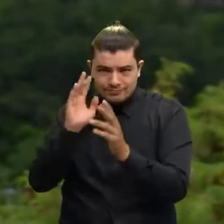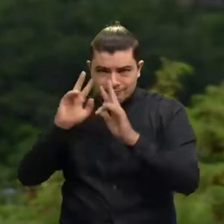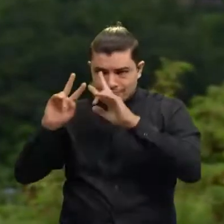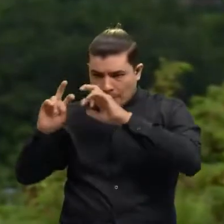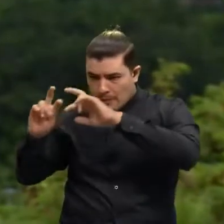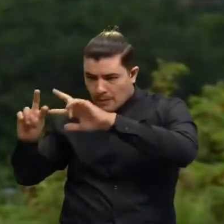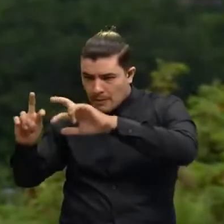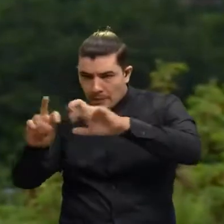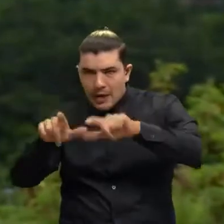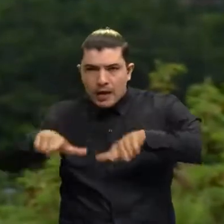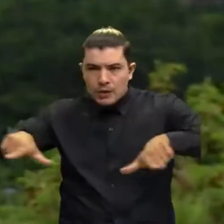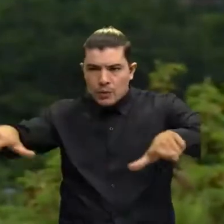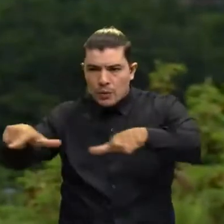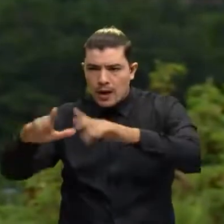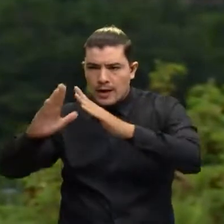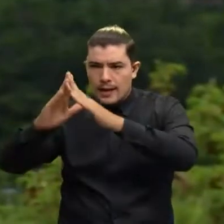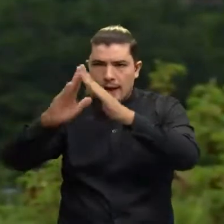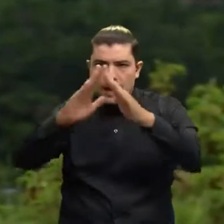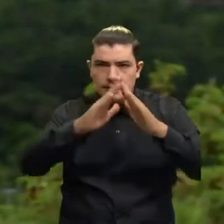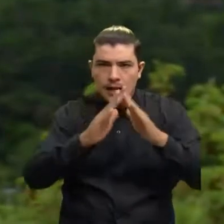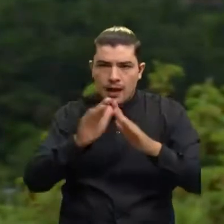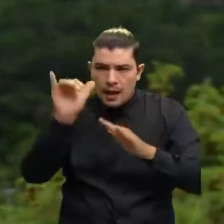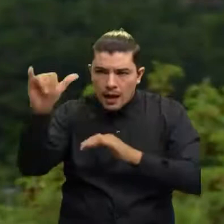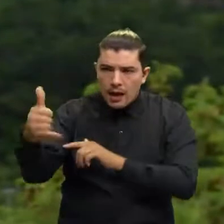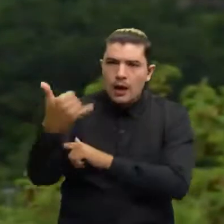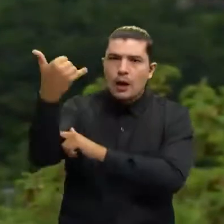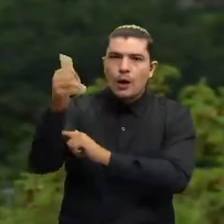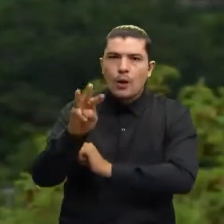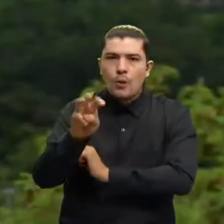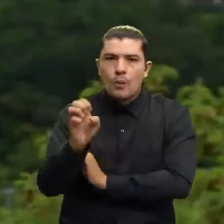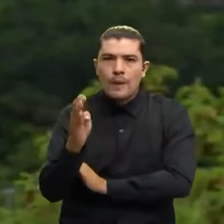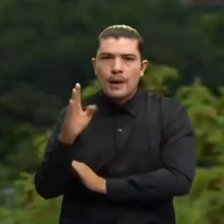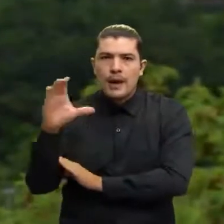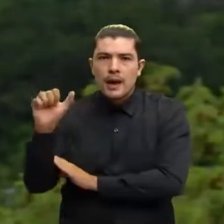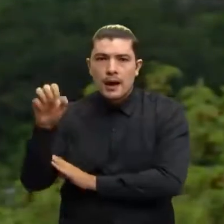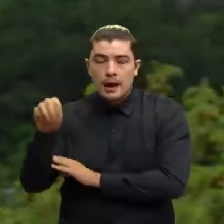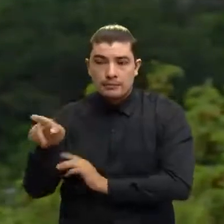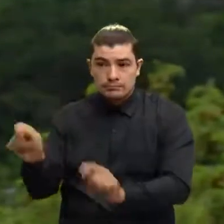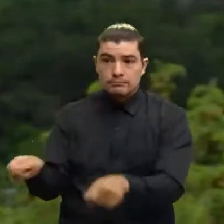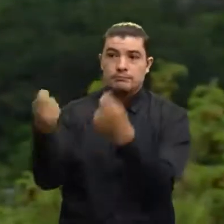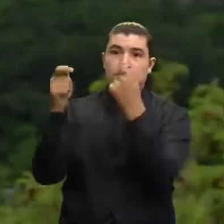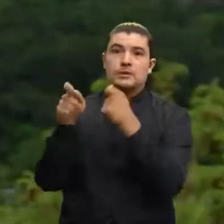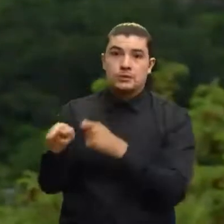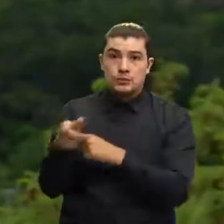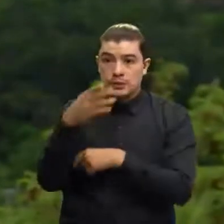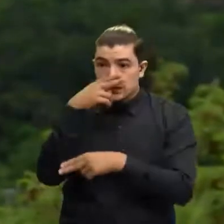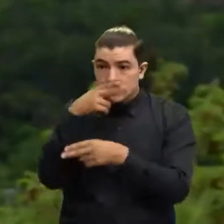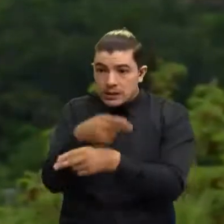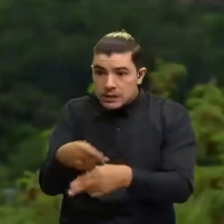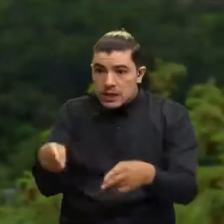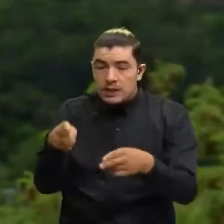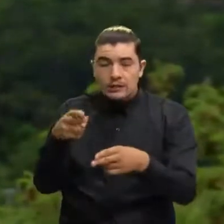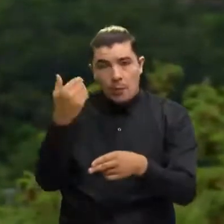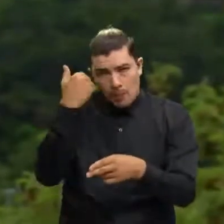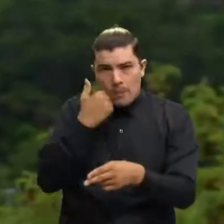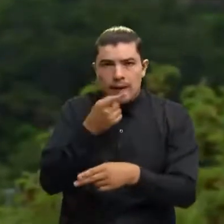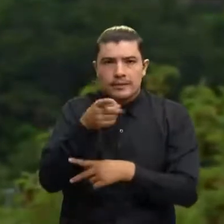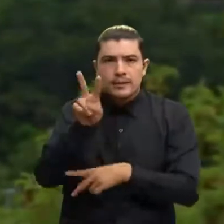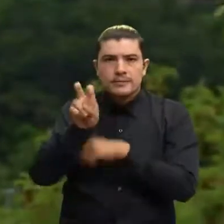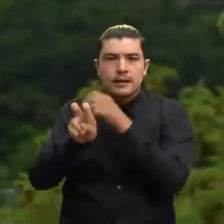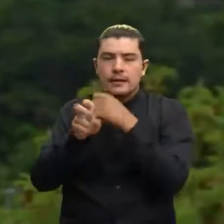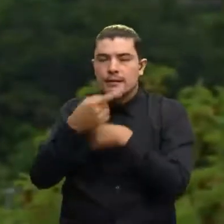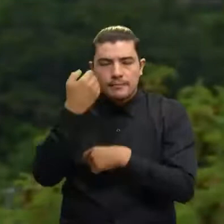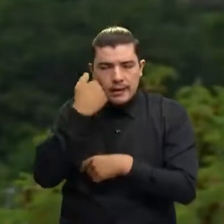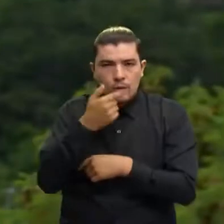WETCAN fueron rescatadas cinco menores de edad de nacionalidad extranjera, quienes eran explotadas en estos